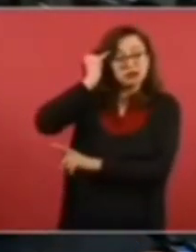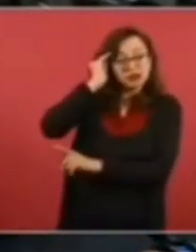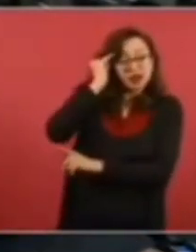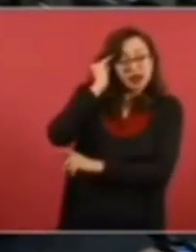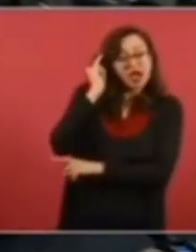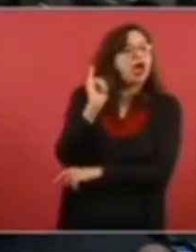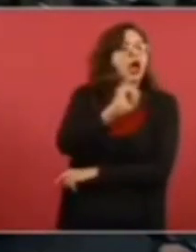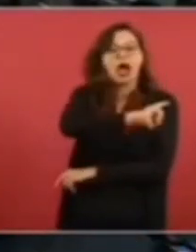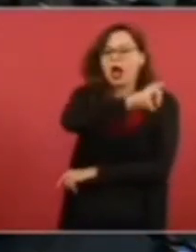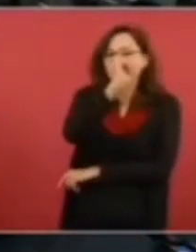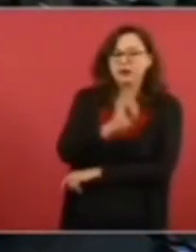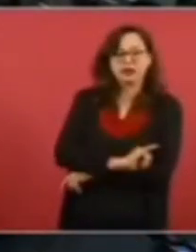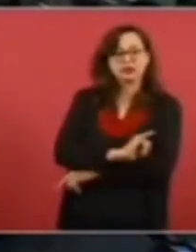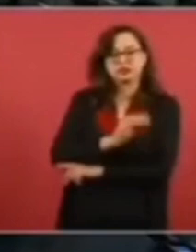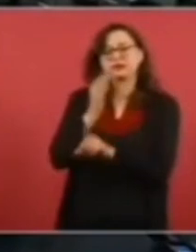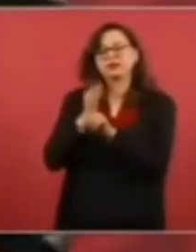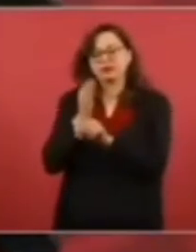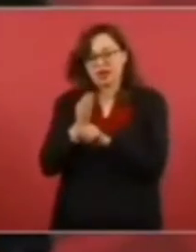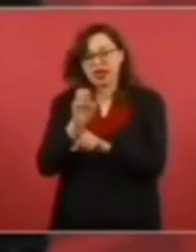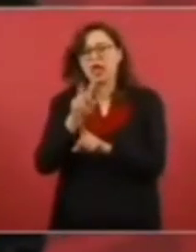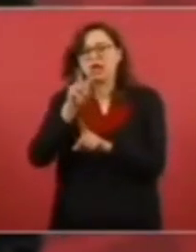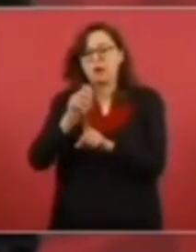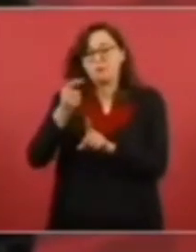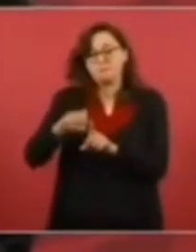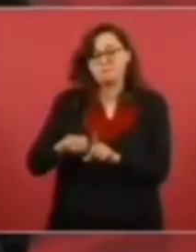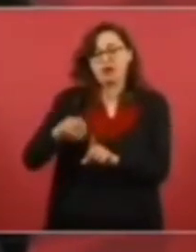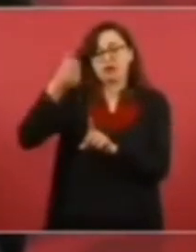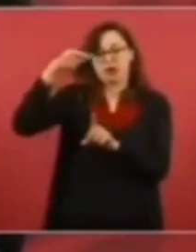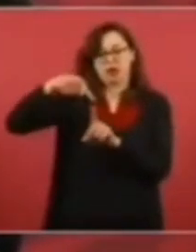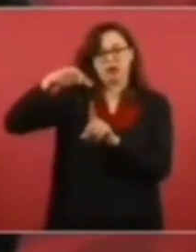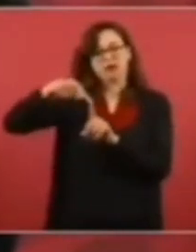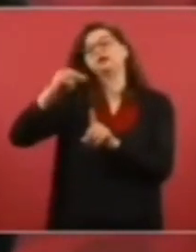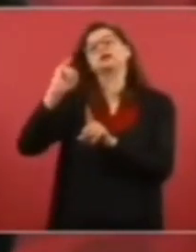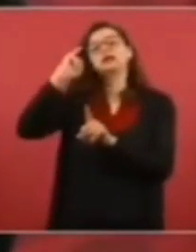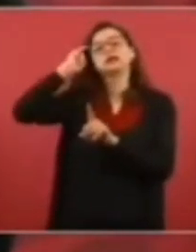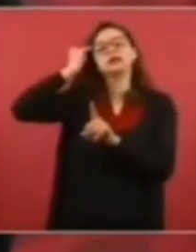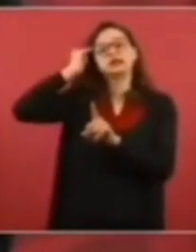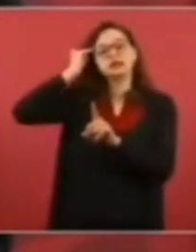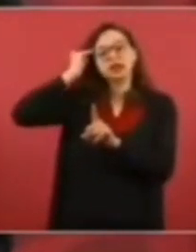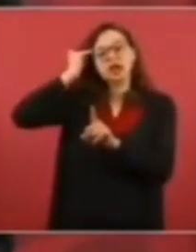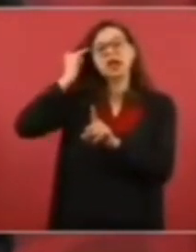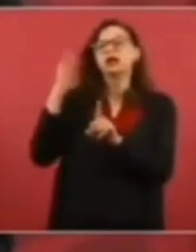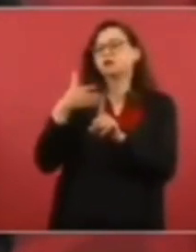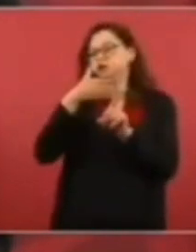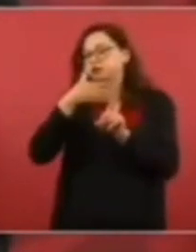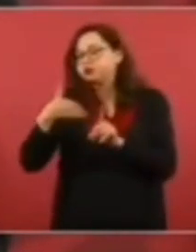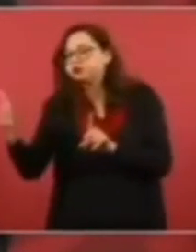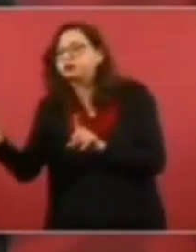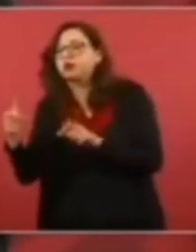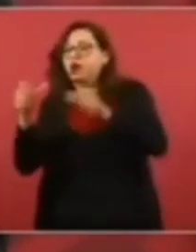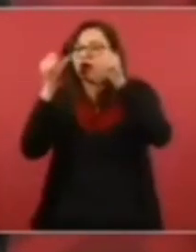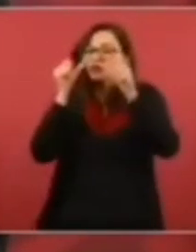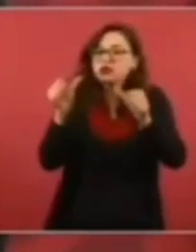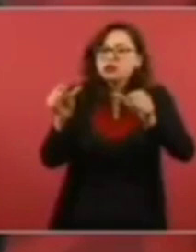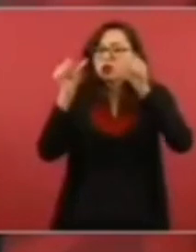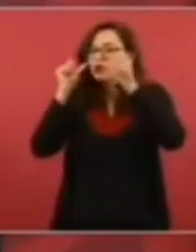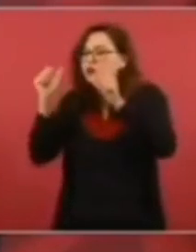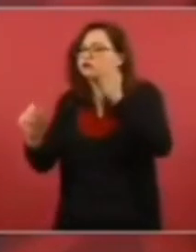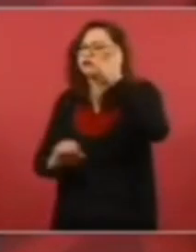Y en el gobierno de Evo se le atendió a ese pueblo,